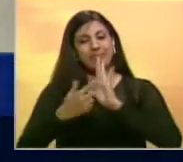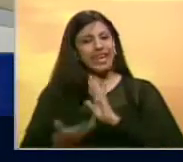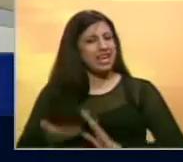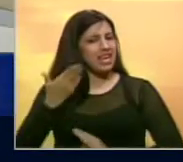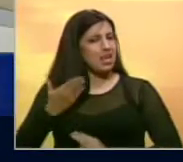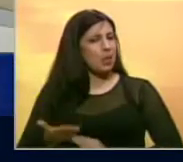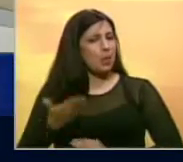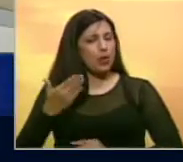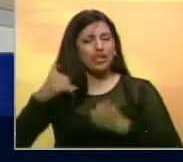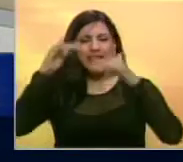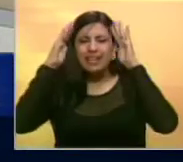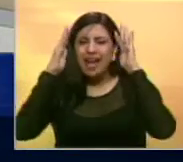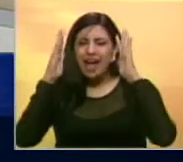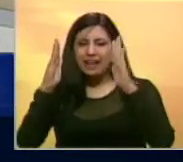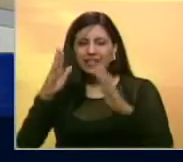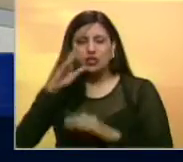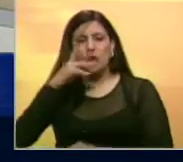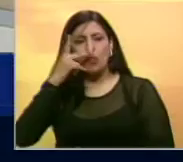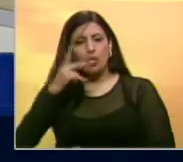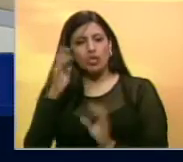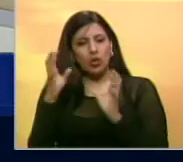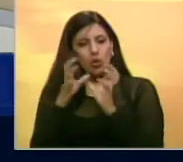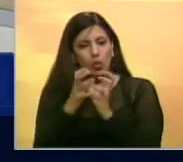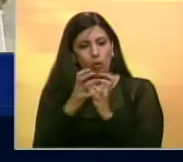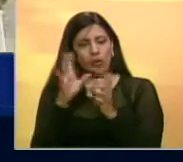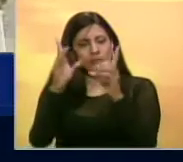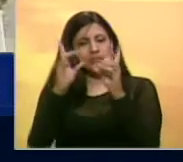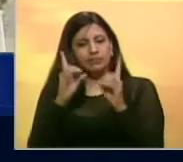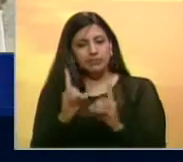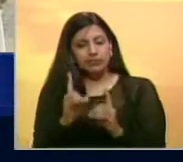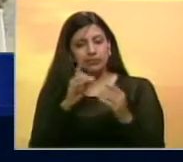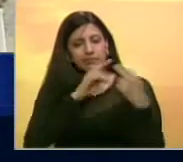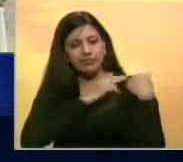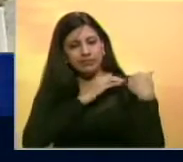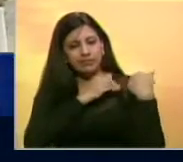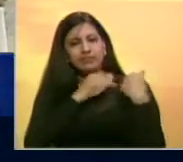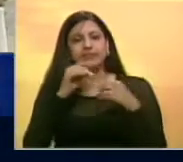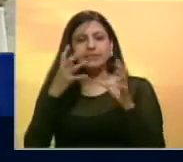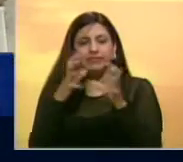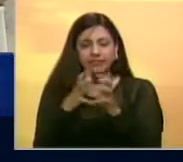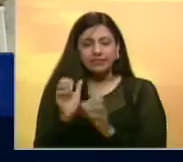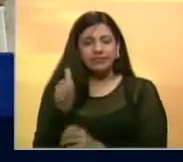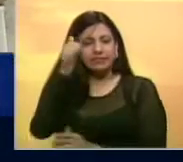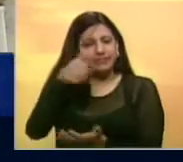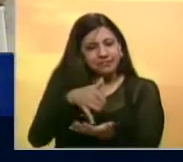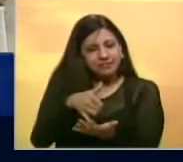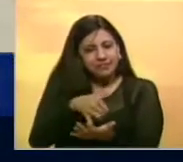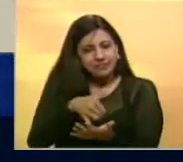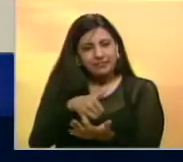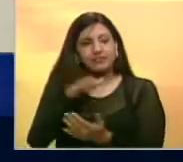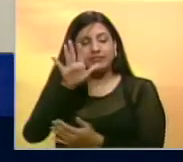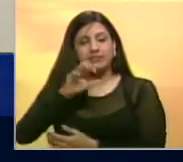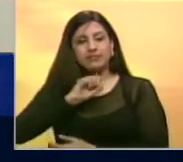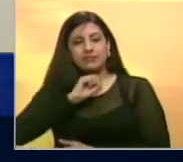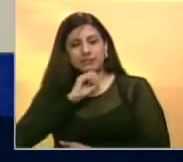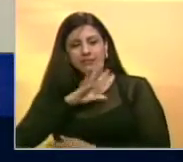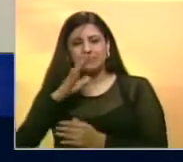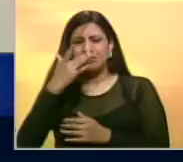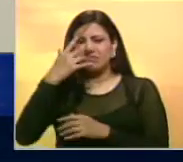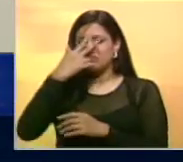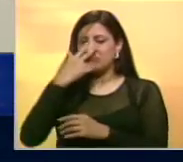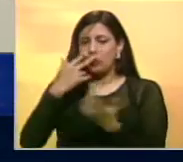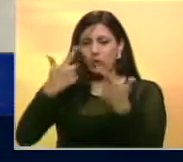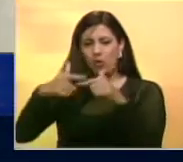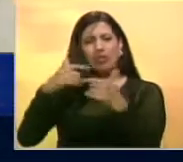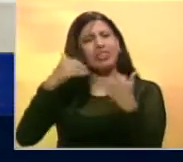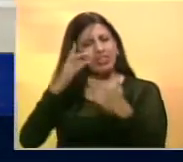importancia de priorizar la agenda política la toma de decisiones correspondientes a los sectores más vulnerables y tradicionalmente marginados